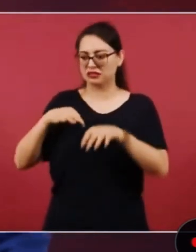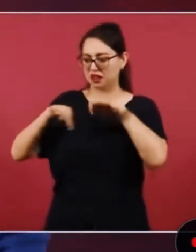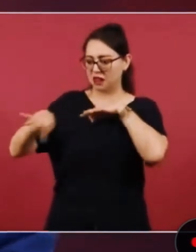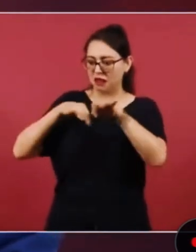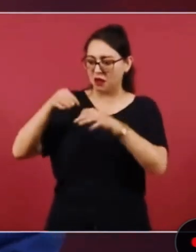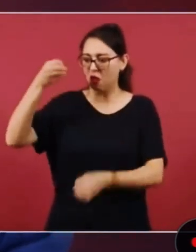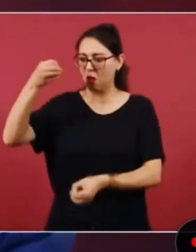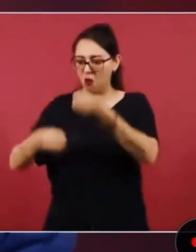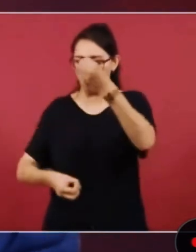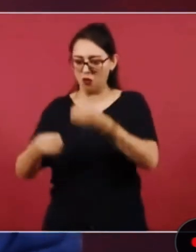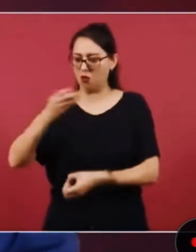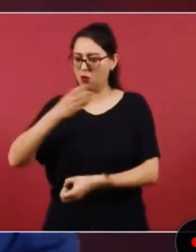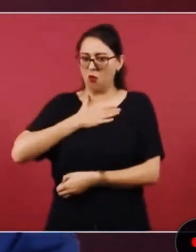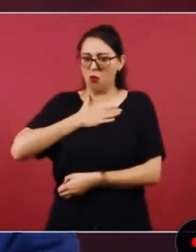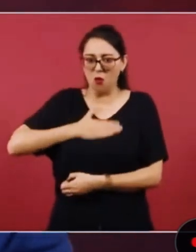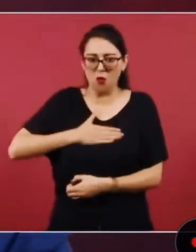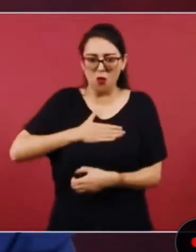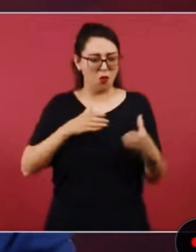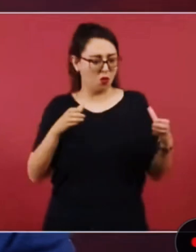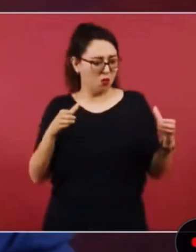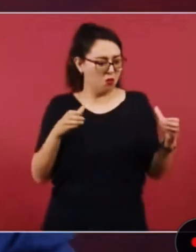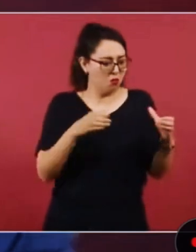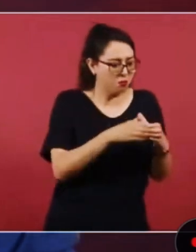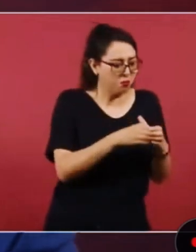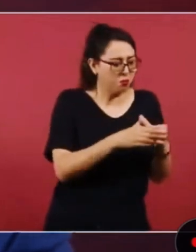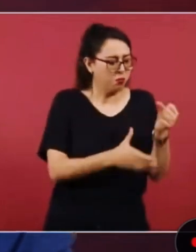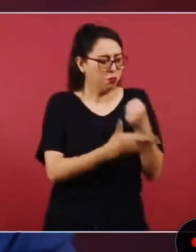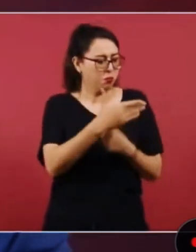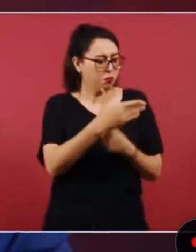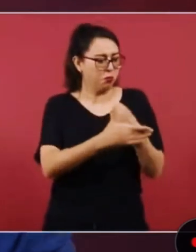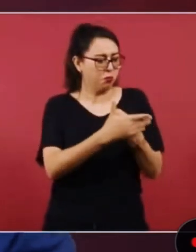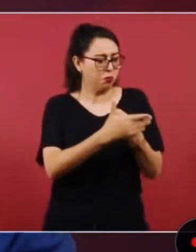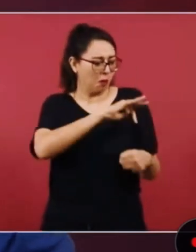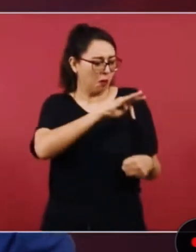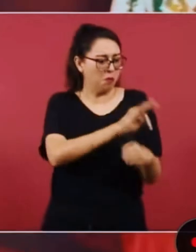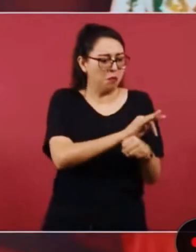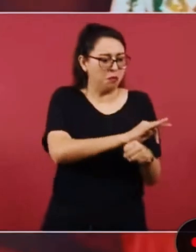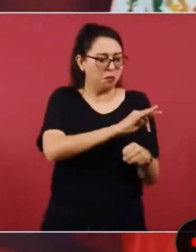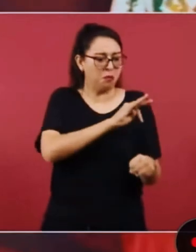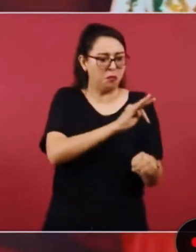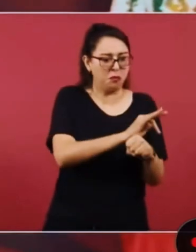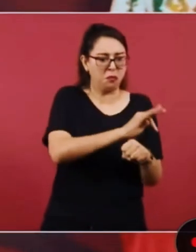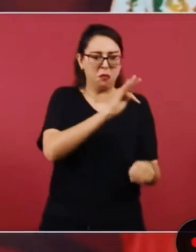porque solo se va a castigar al que no tiene con qué comprar la inocencia